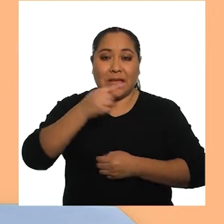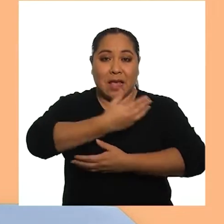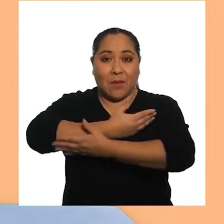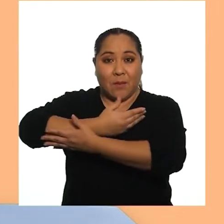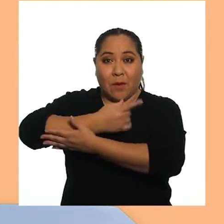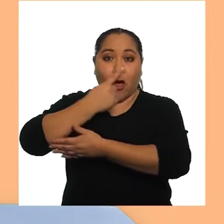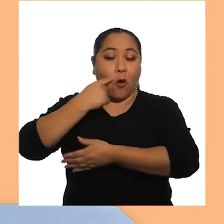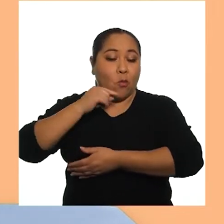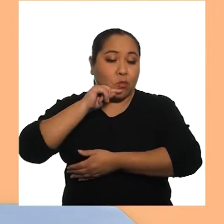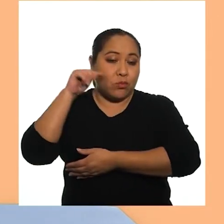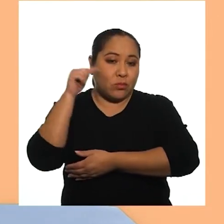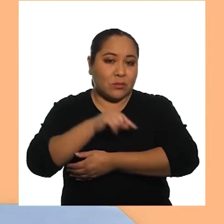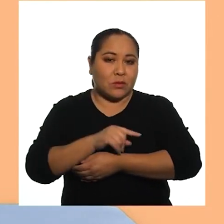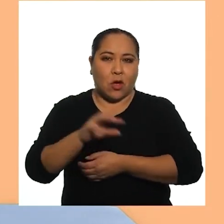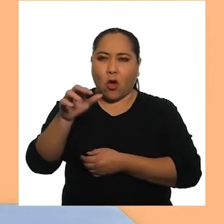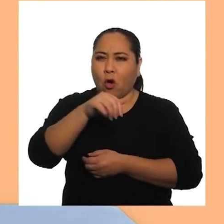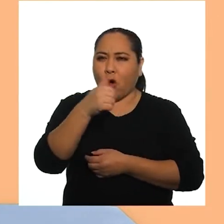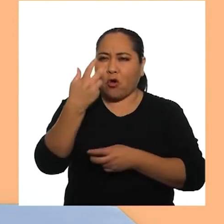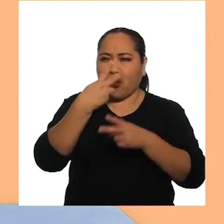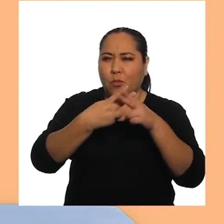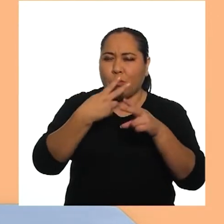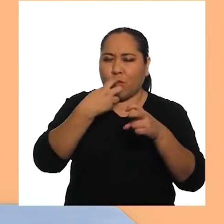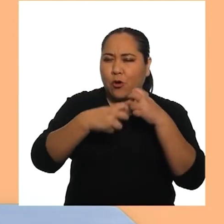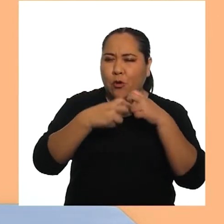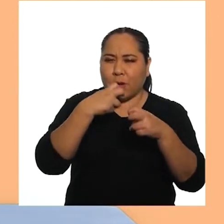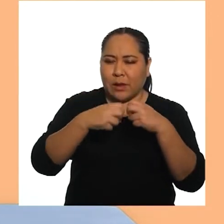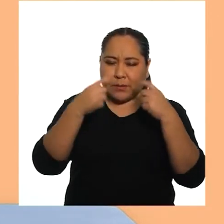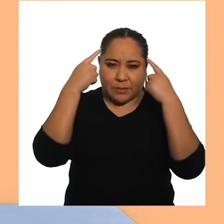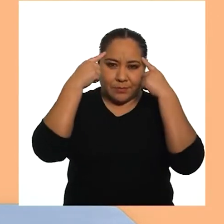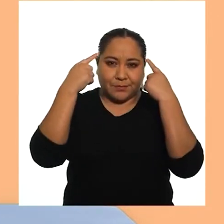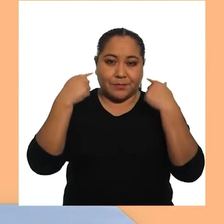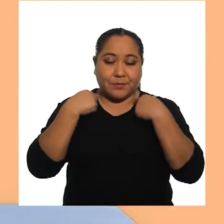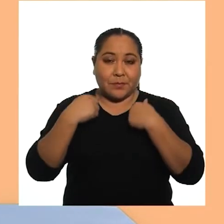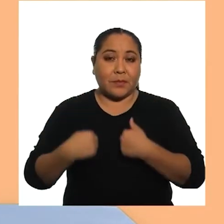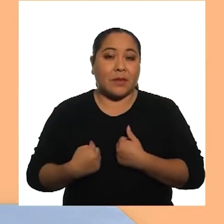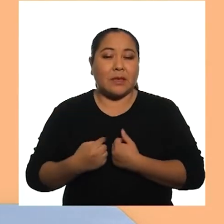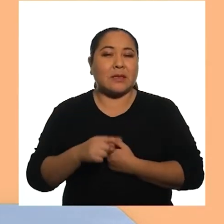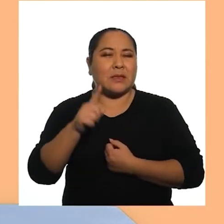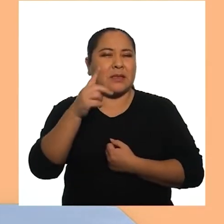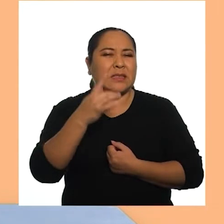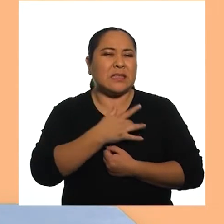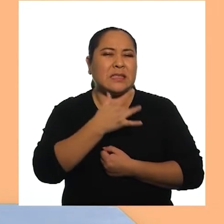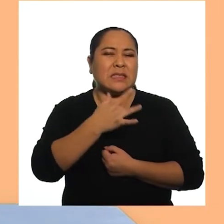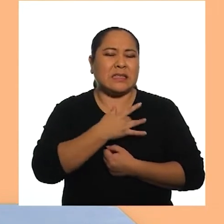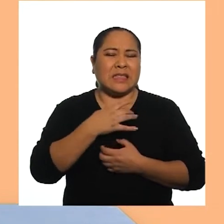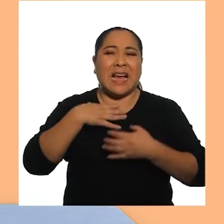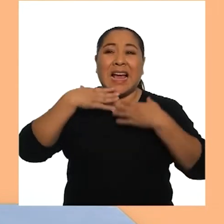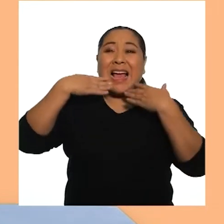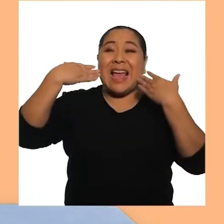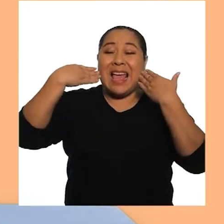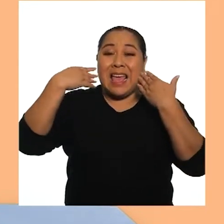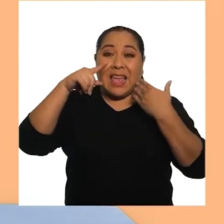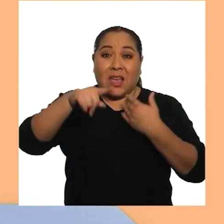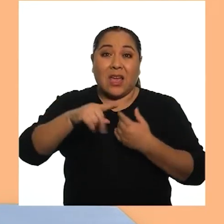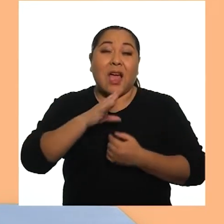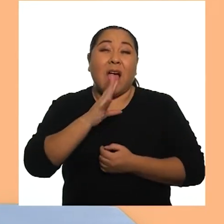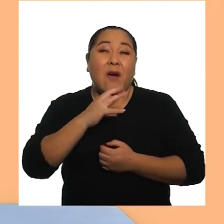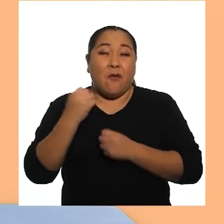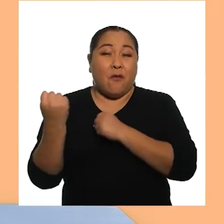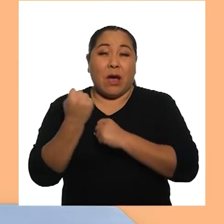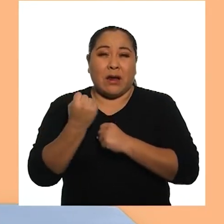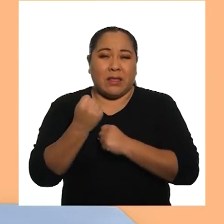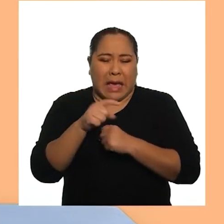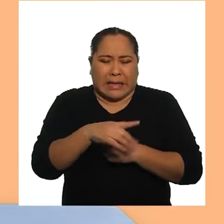Si la bebé o el bebé presenta otras alteraciones sensoriales Si notas que se incomoda cuando ríes o hablas